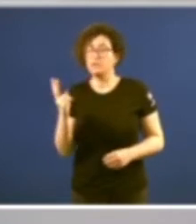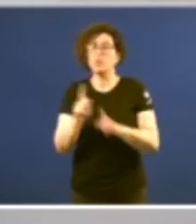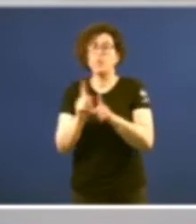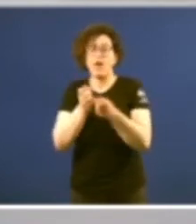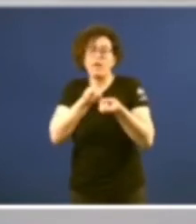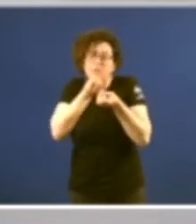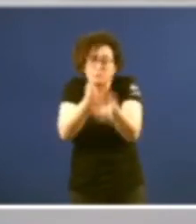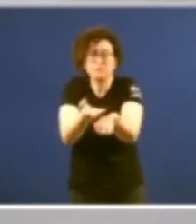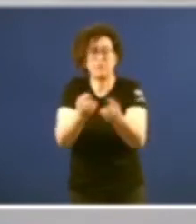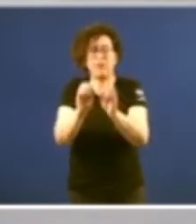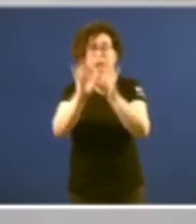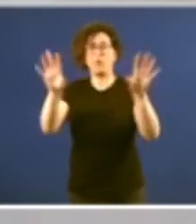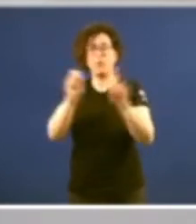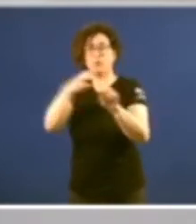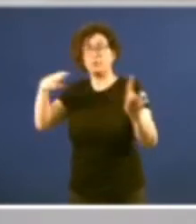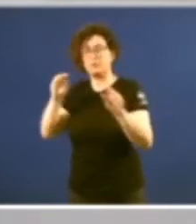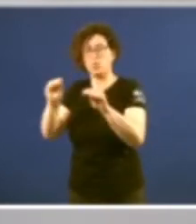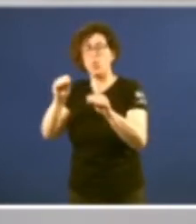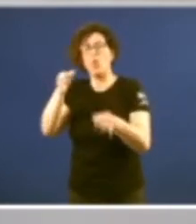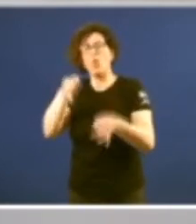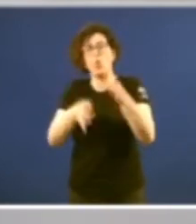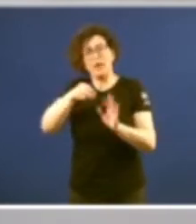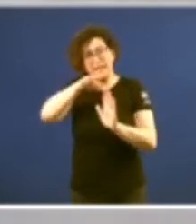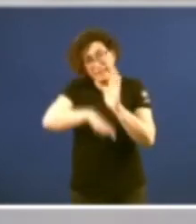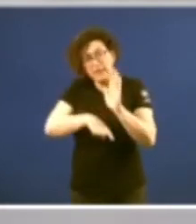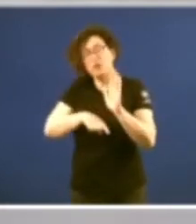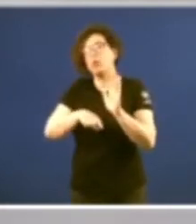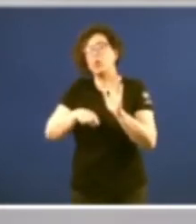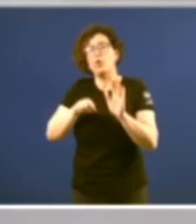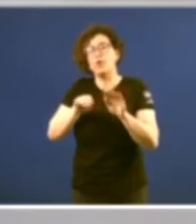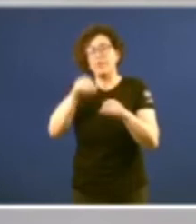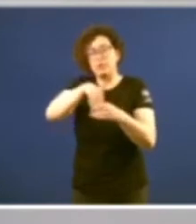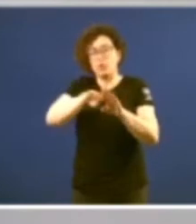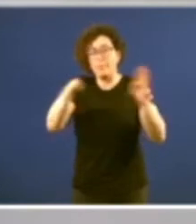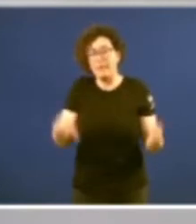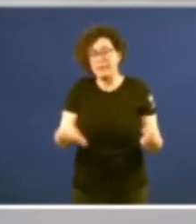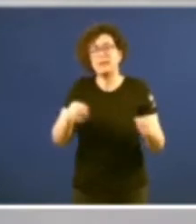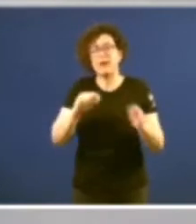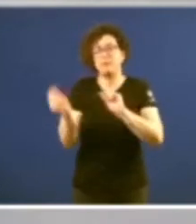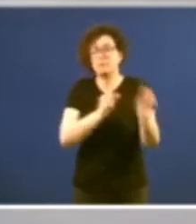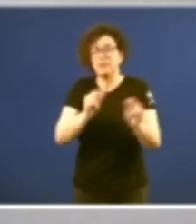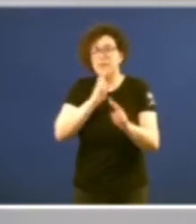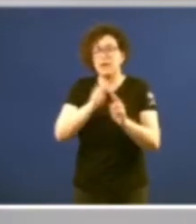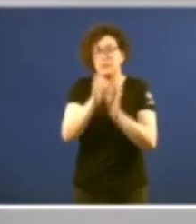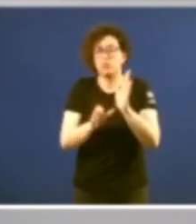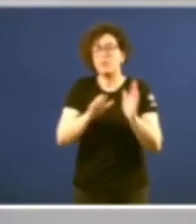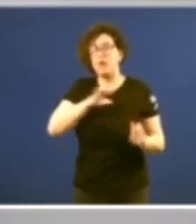desde unha óptica xurídica e académica na mesa redonda titulada o Estatuto de Autonomía de Galicia